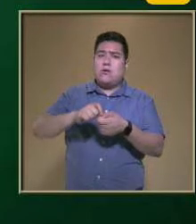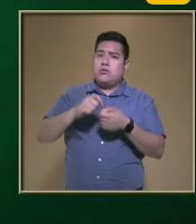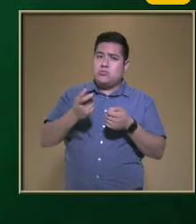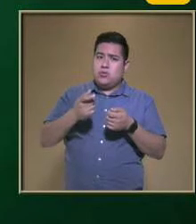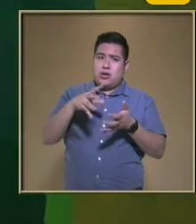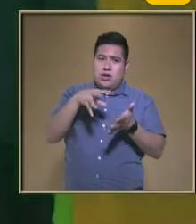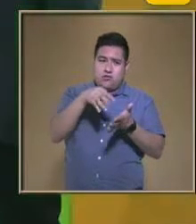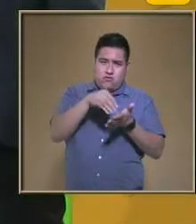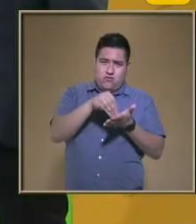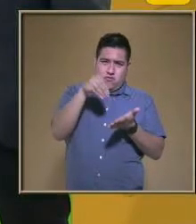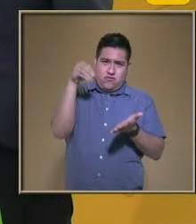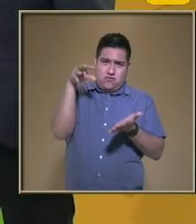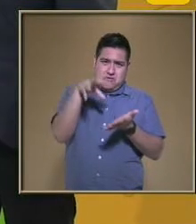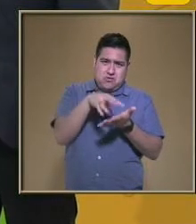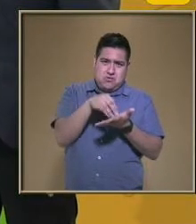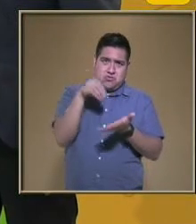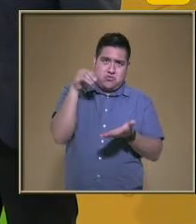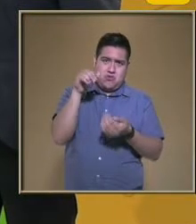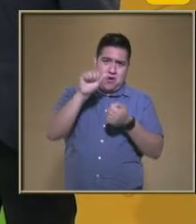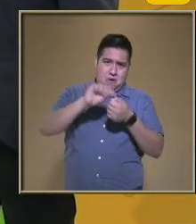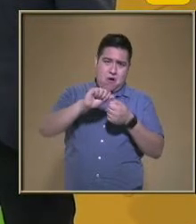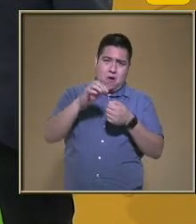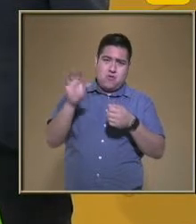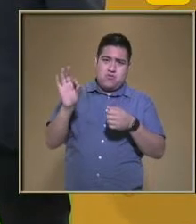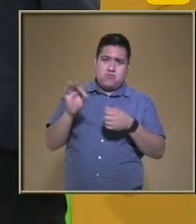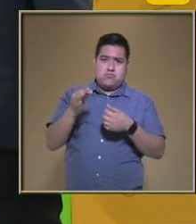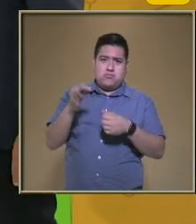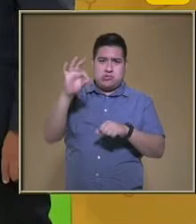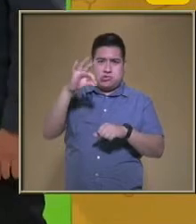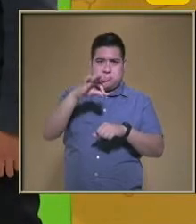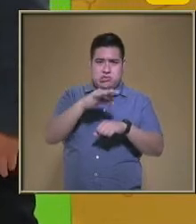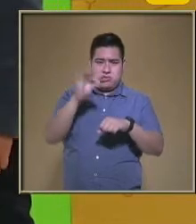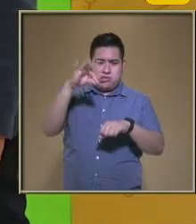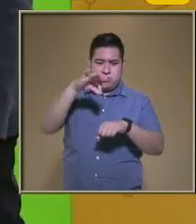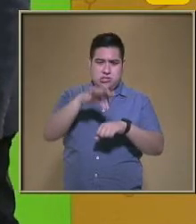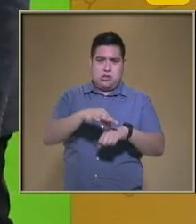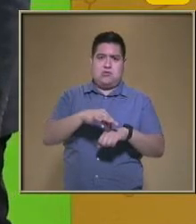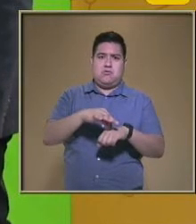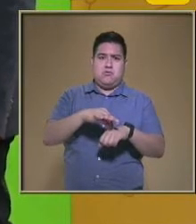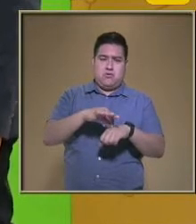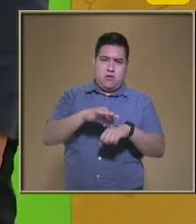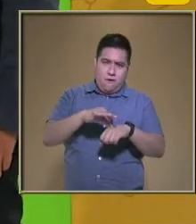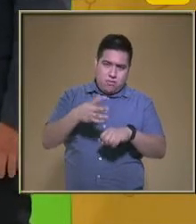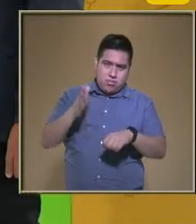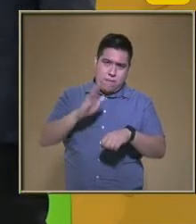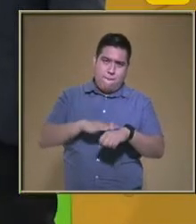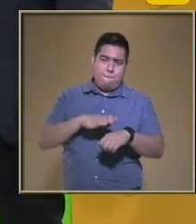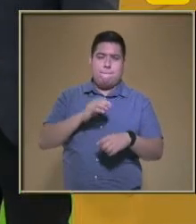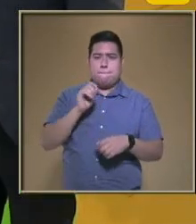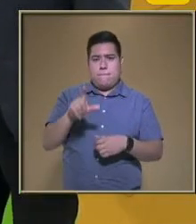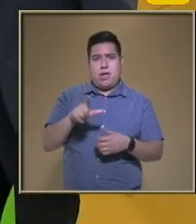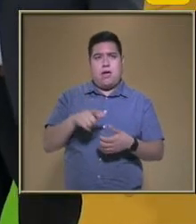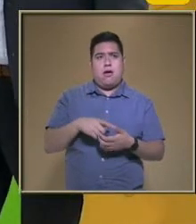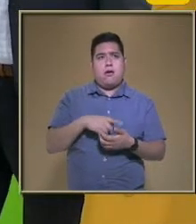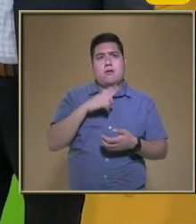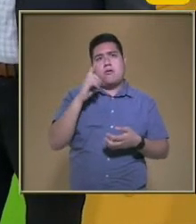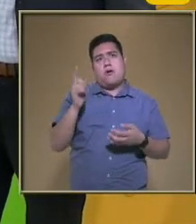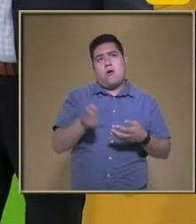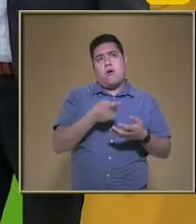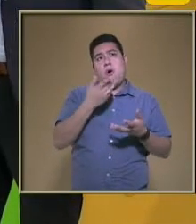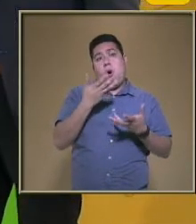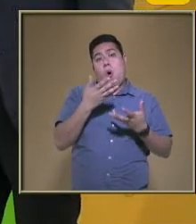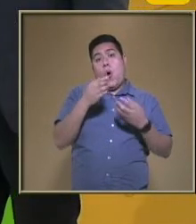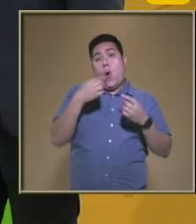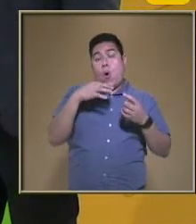Significa Parásitos Que viven Fuera del cuerpo Pero también Podemos tener Endoparásitos Significa Aquellos que pueden Vivir